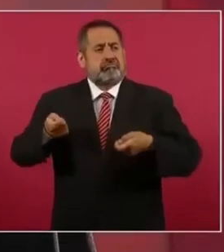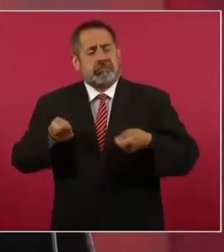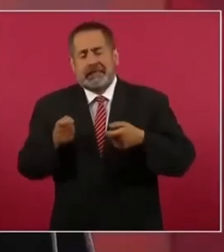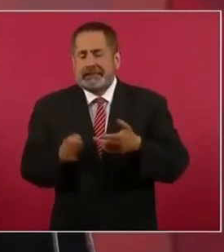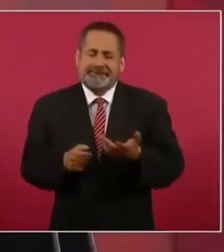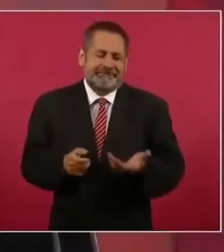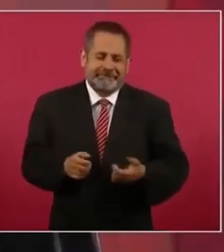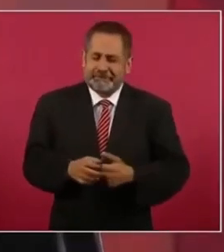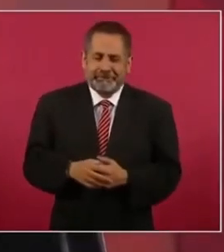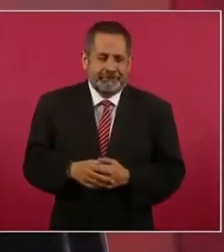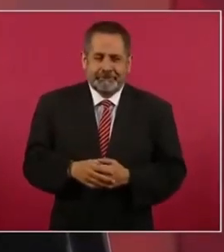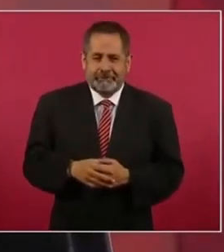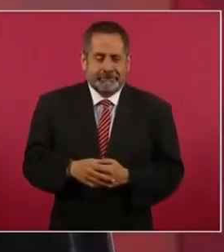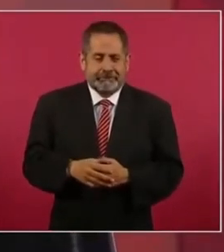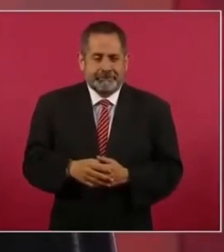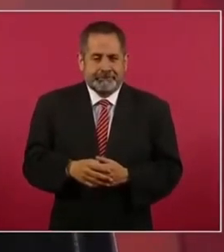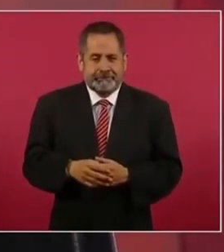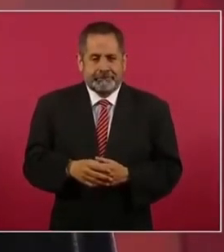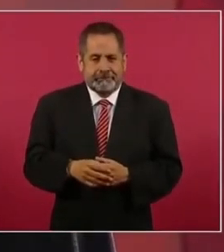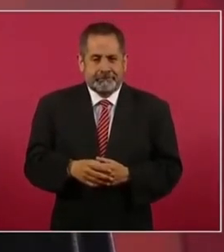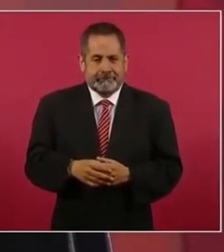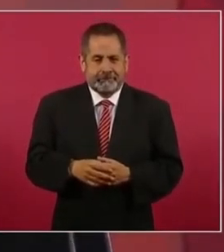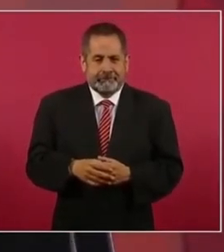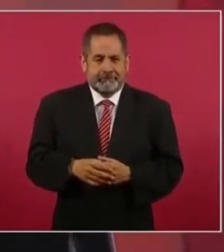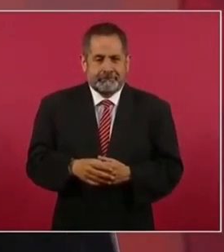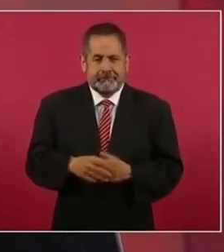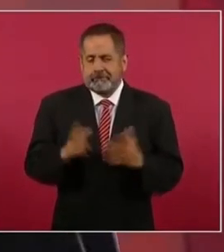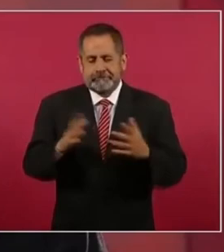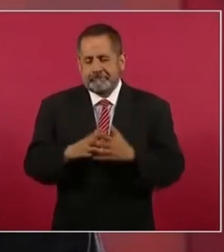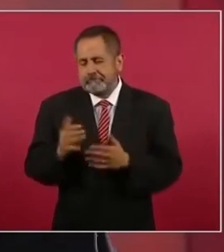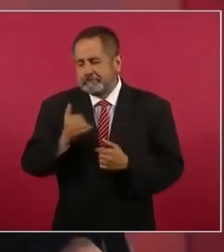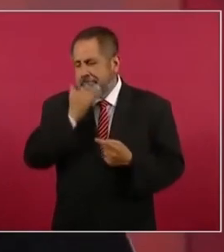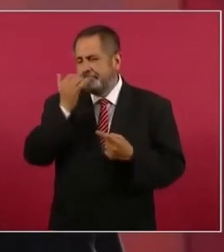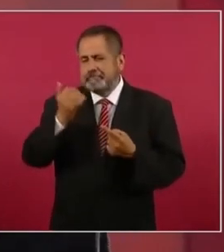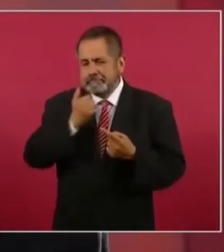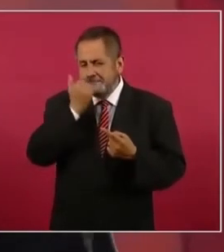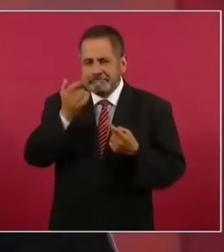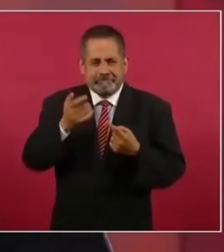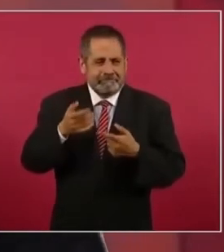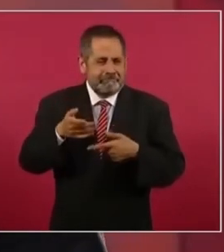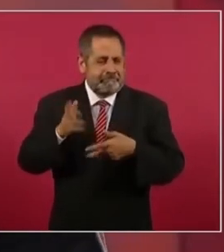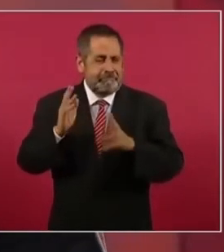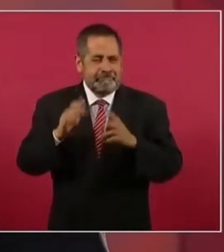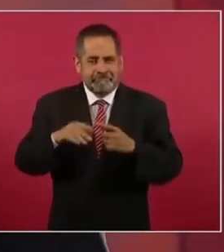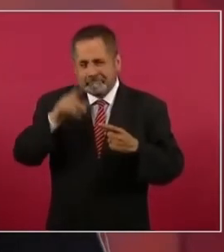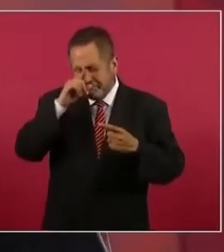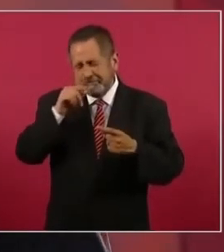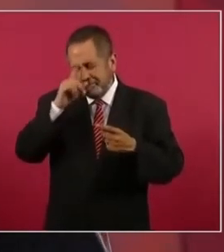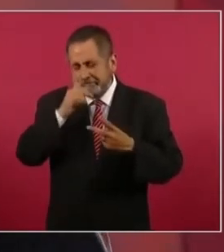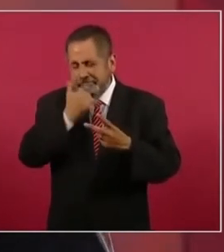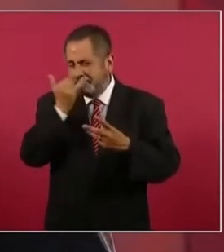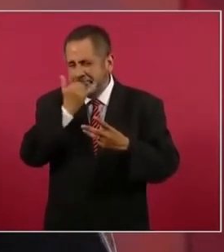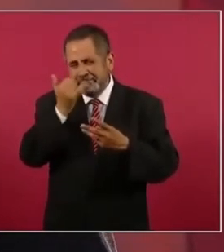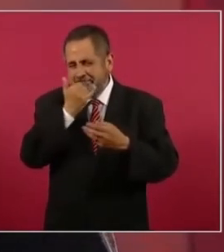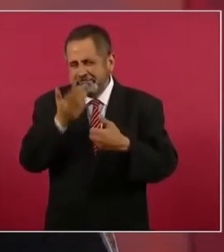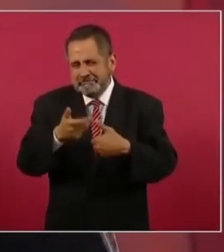pues puede cometer muchos errores.